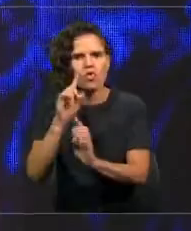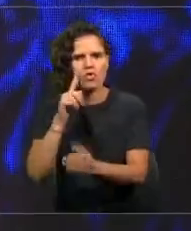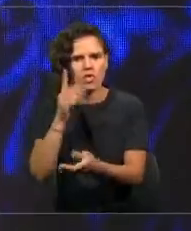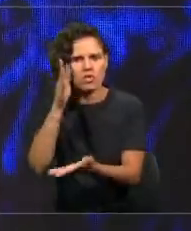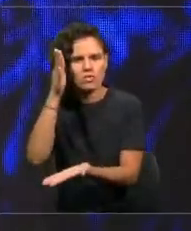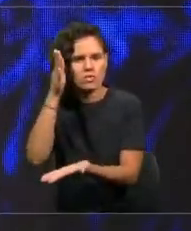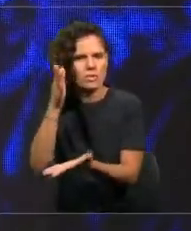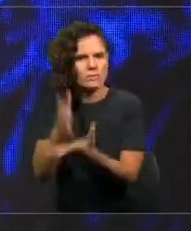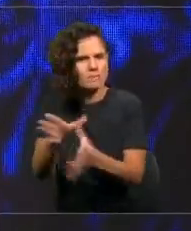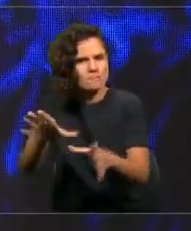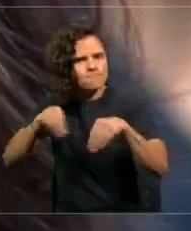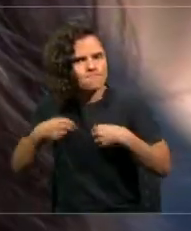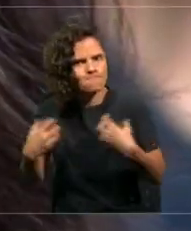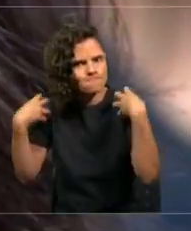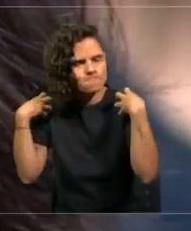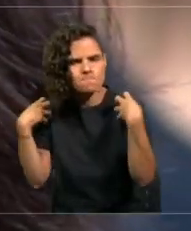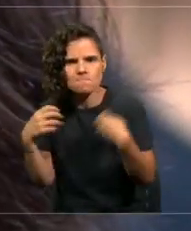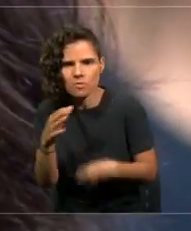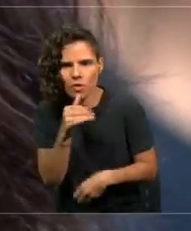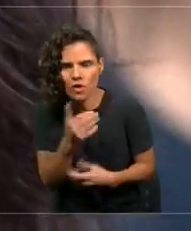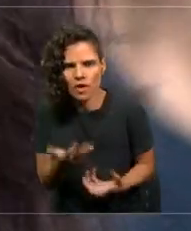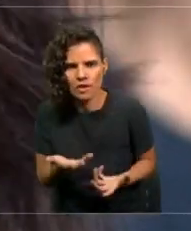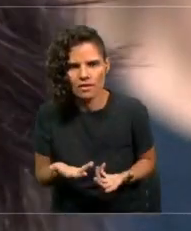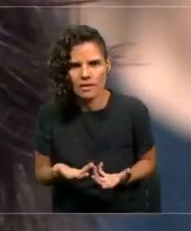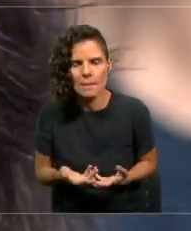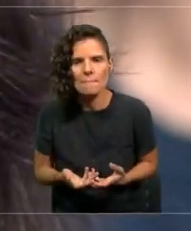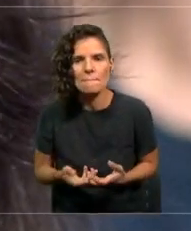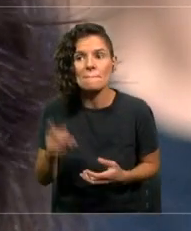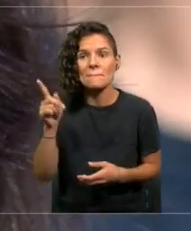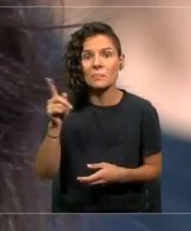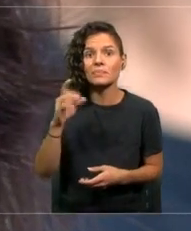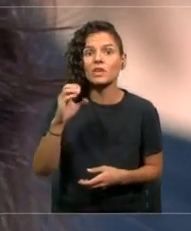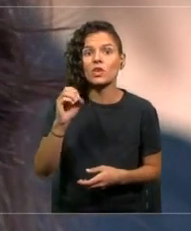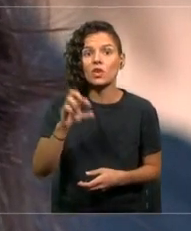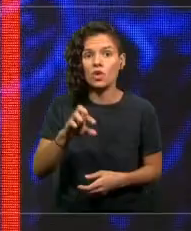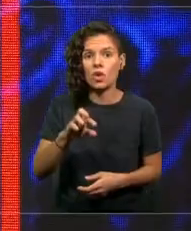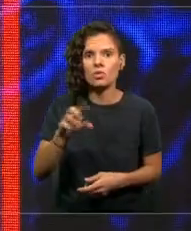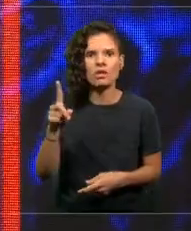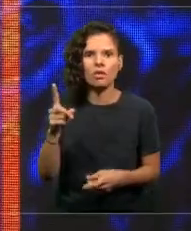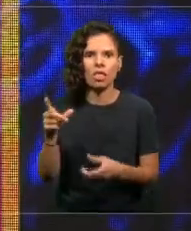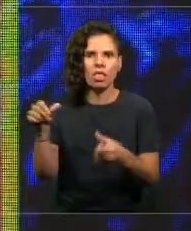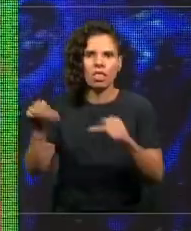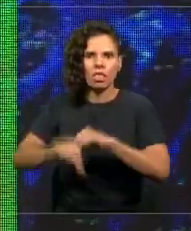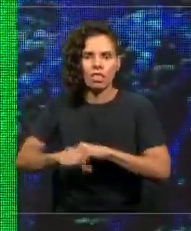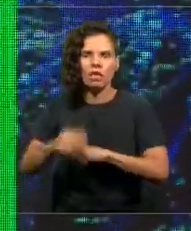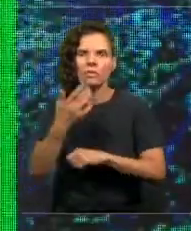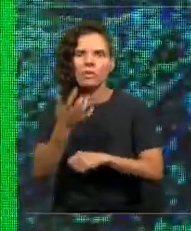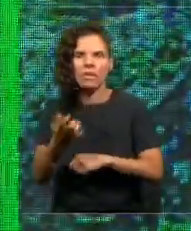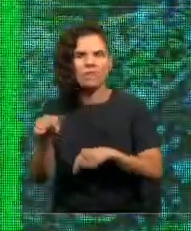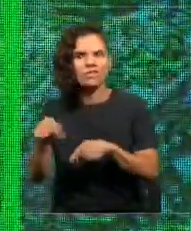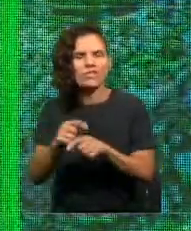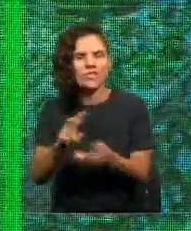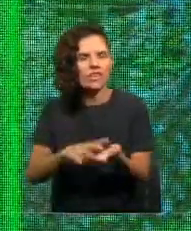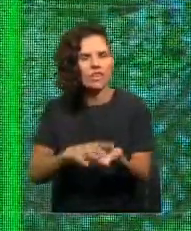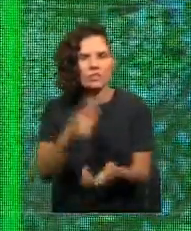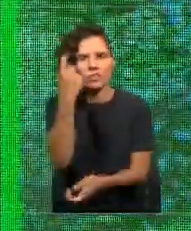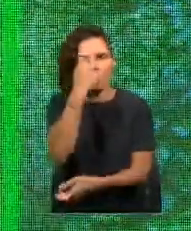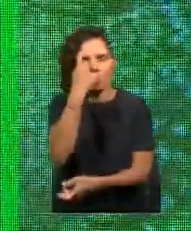correspondían. El fracaso de esa COP en ese sentido es un problema preocupante.